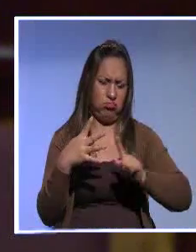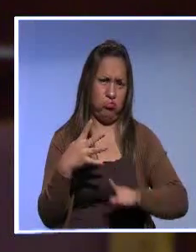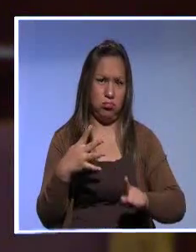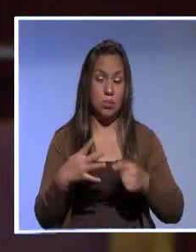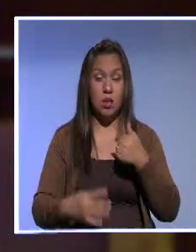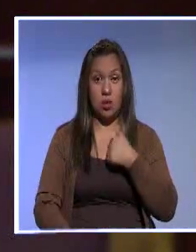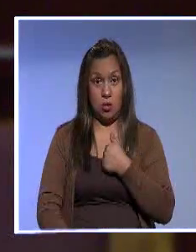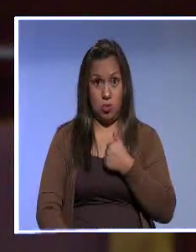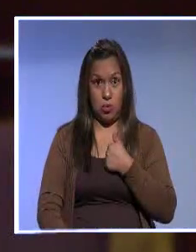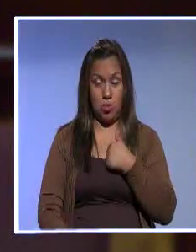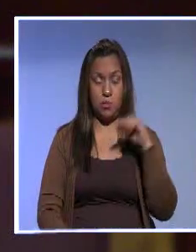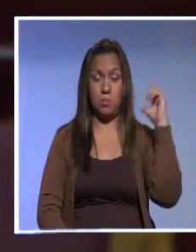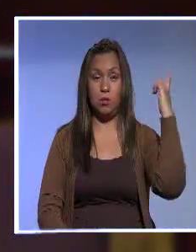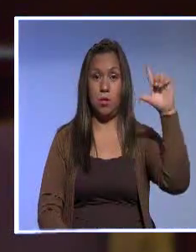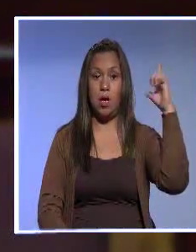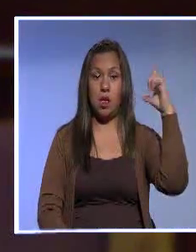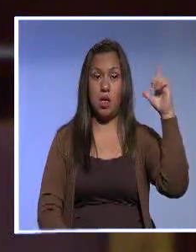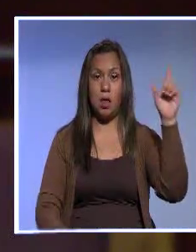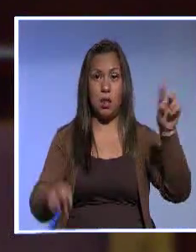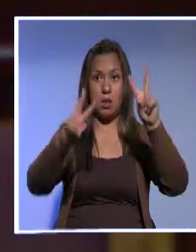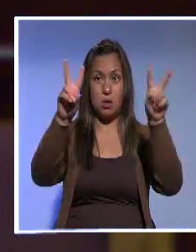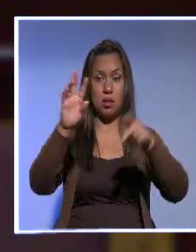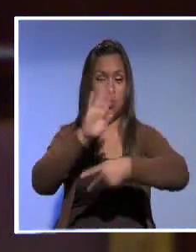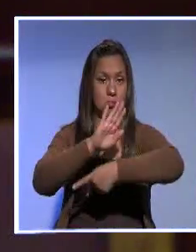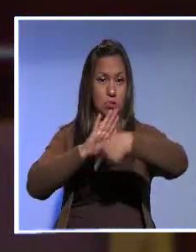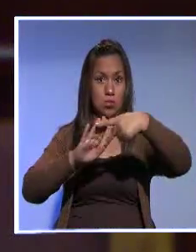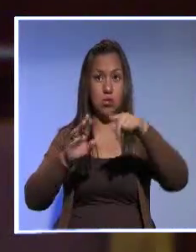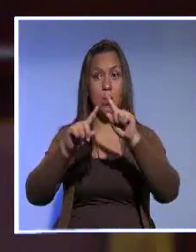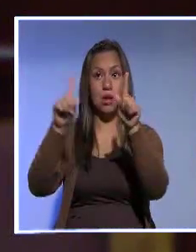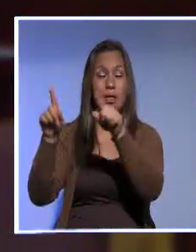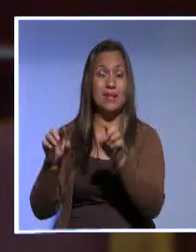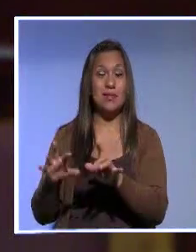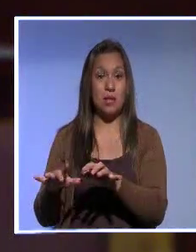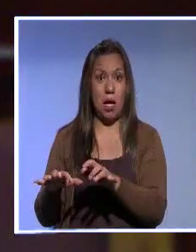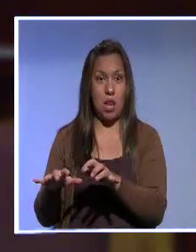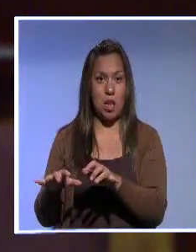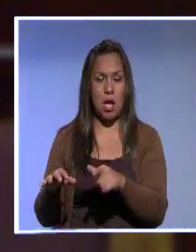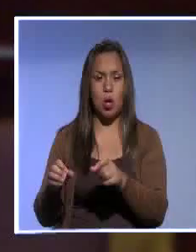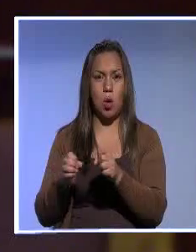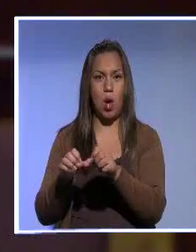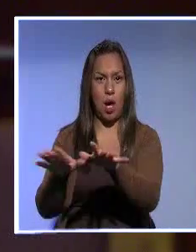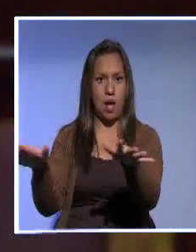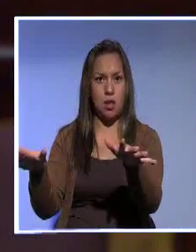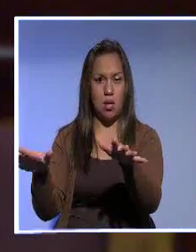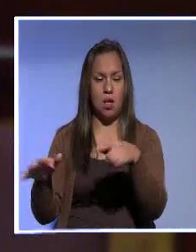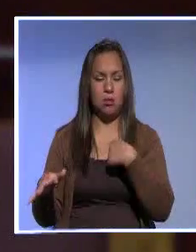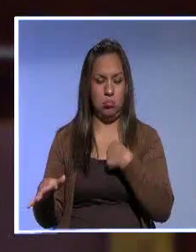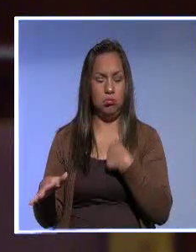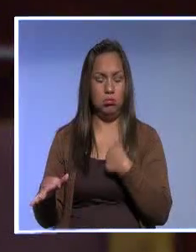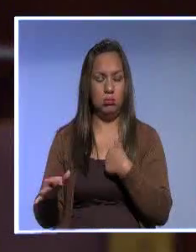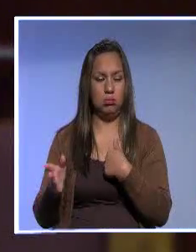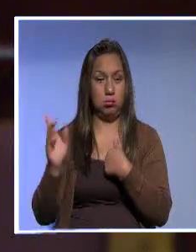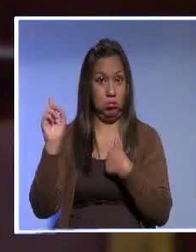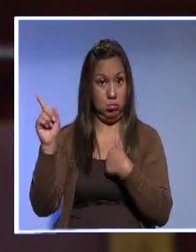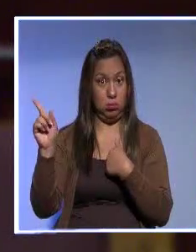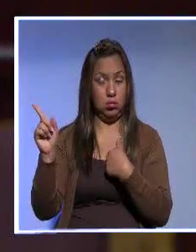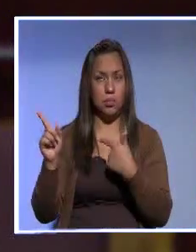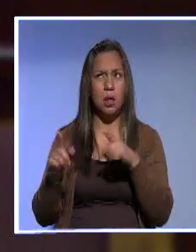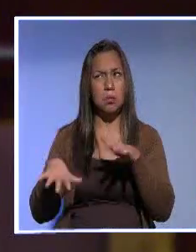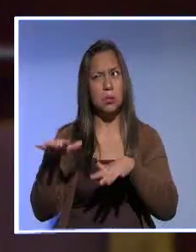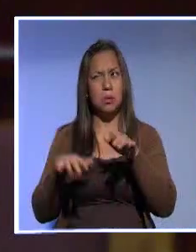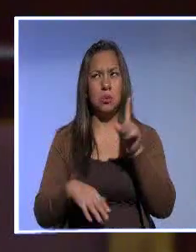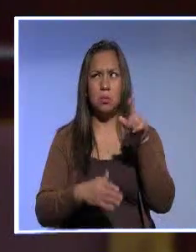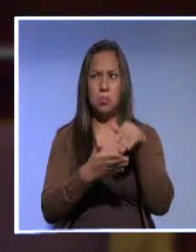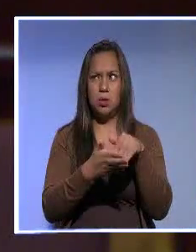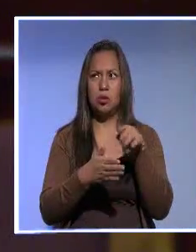de ser dirigente petrolero, fui secretario general de los trabajadores petroleros en el año 95-98 y